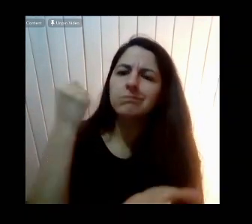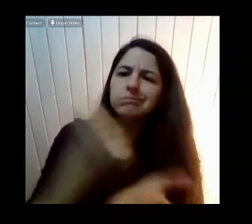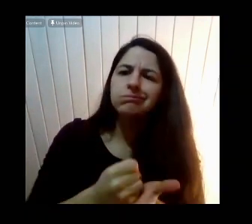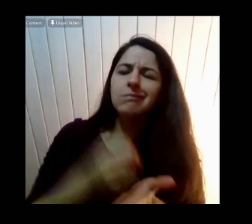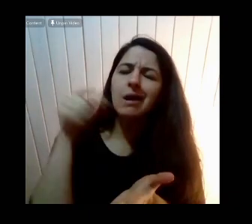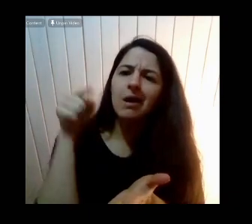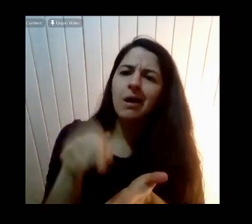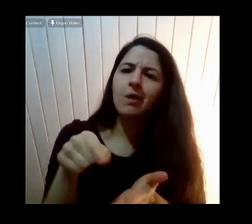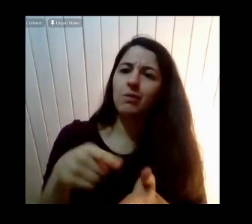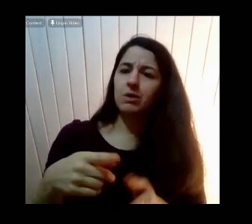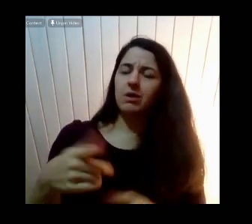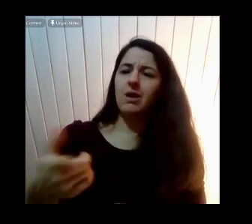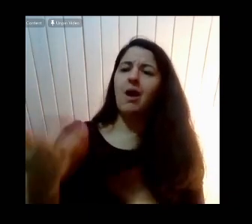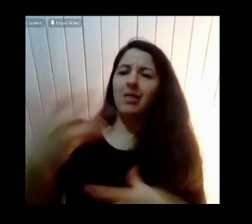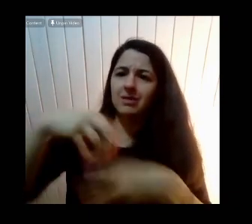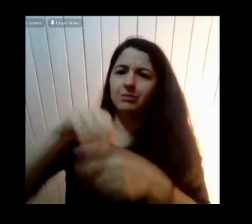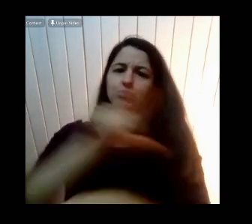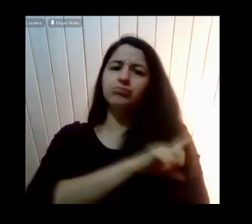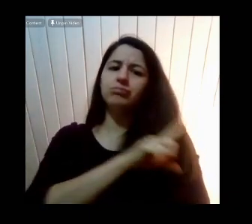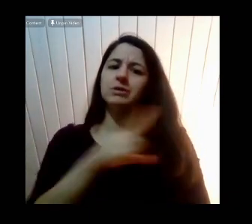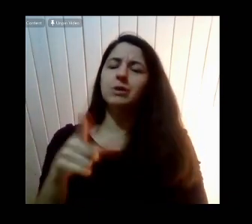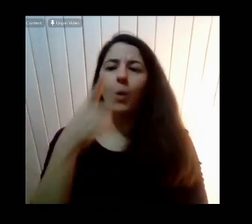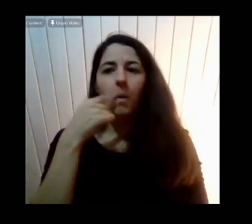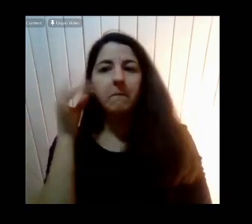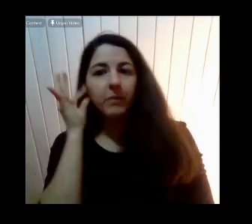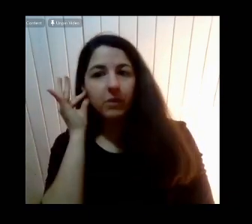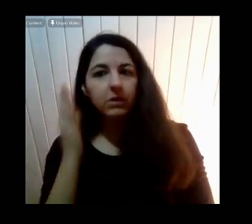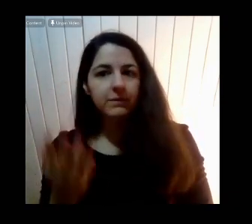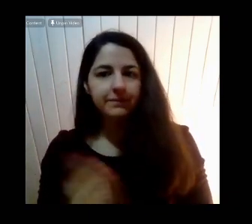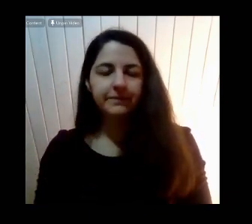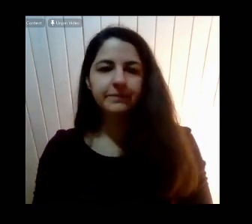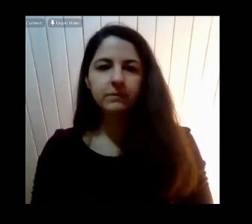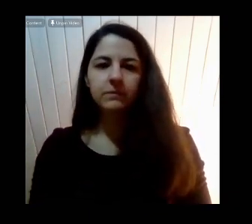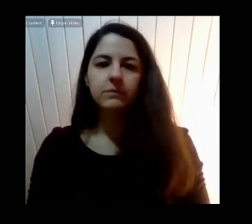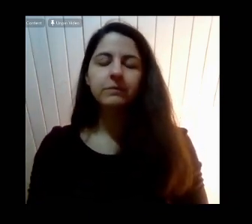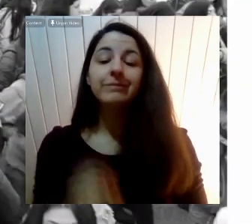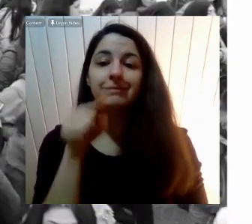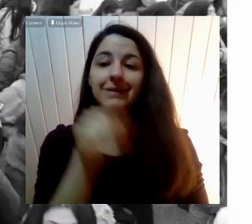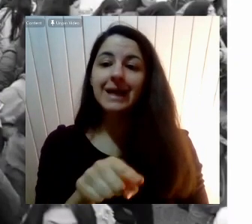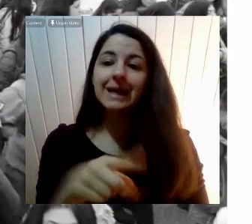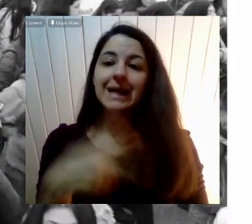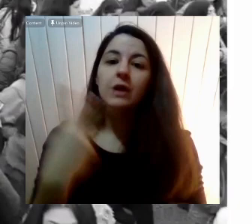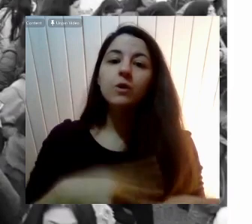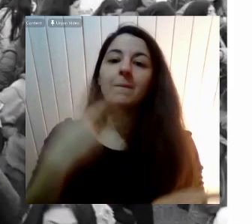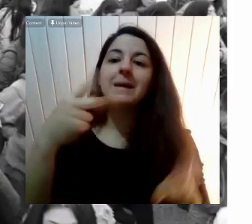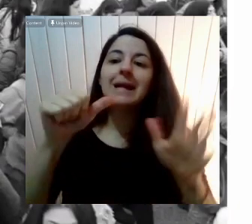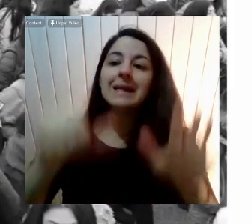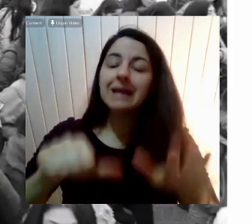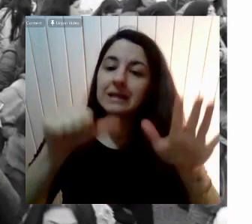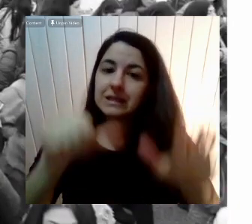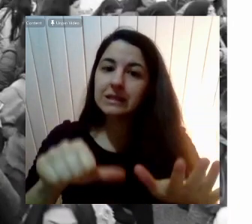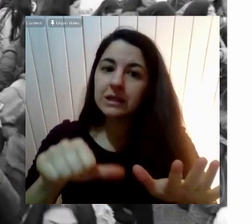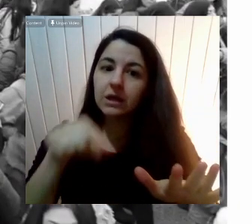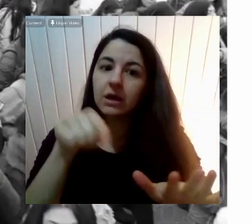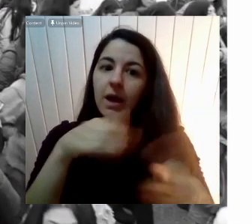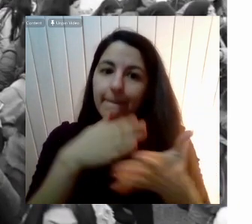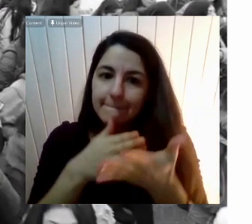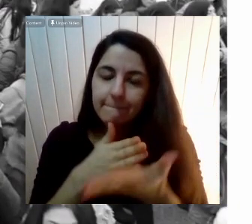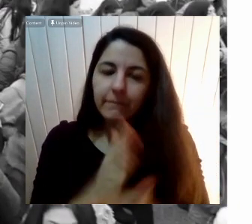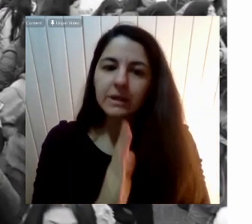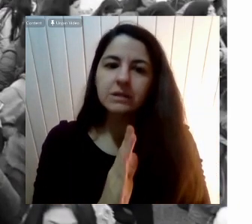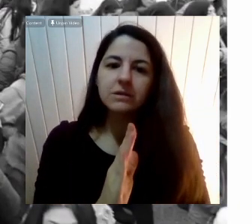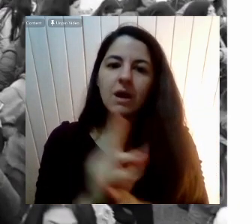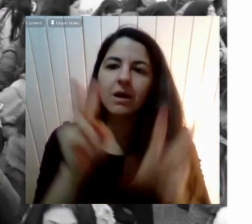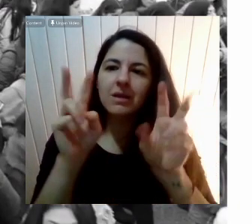Y fue así Como A partir de ese 2014 16 Que empieza A ver El tema De la educación No